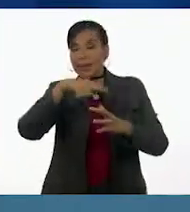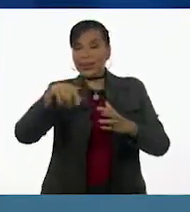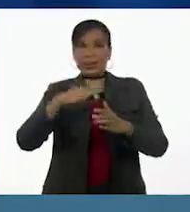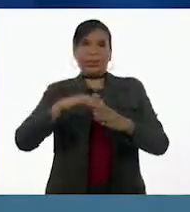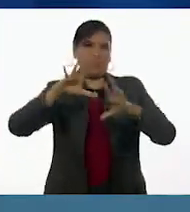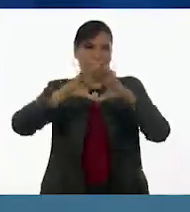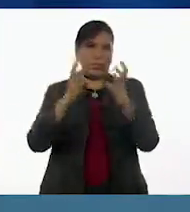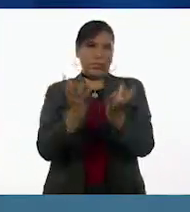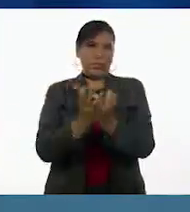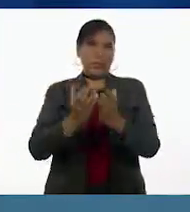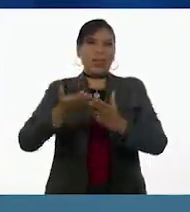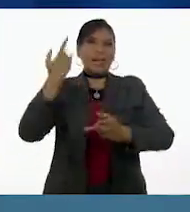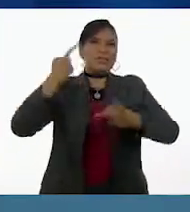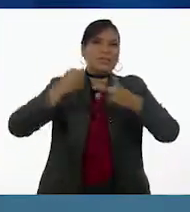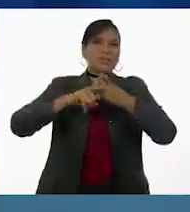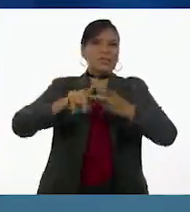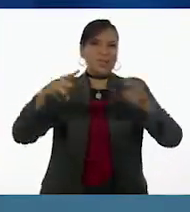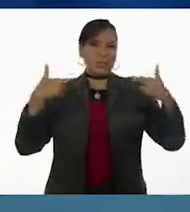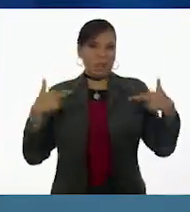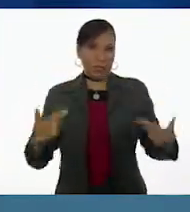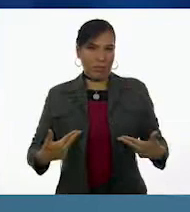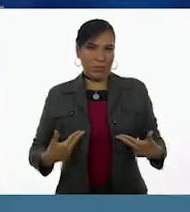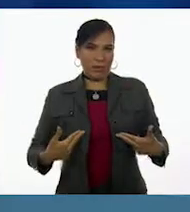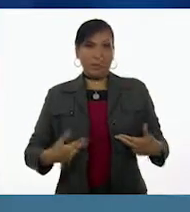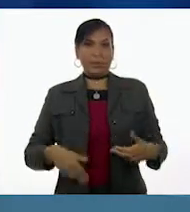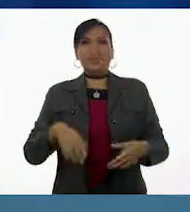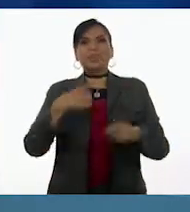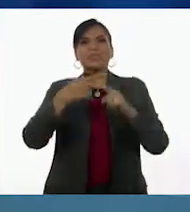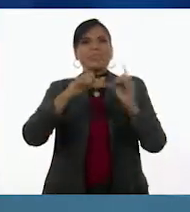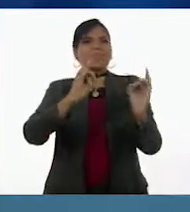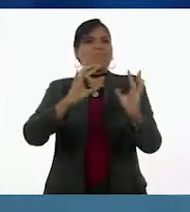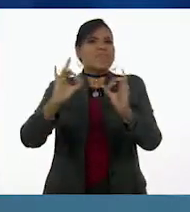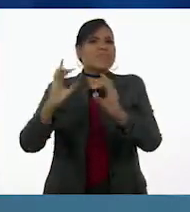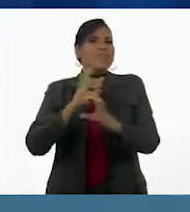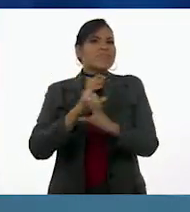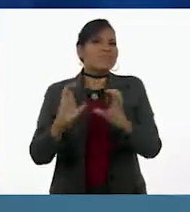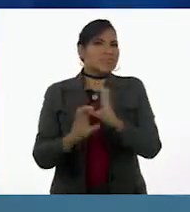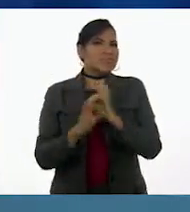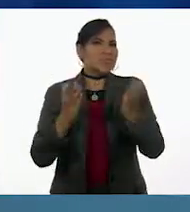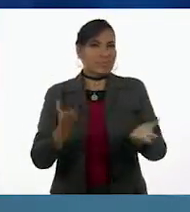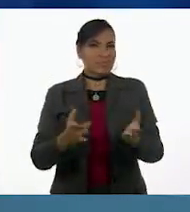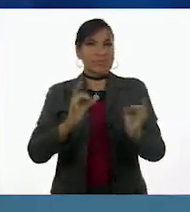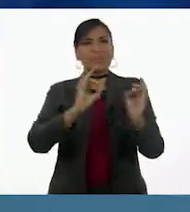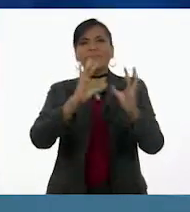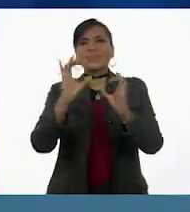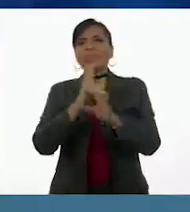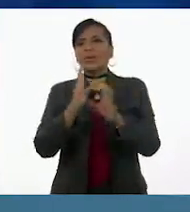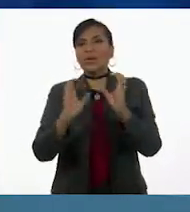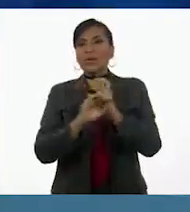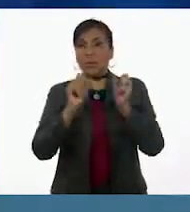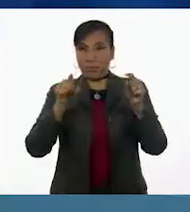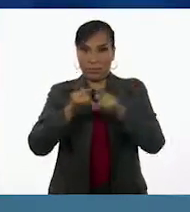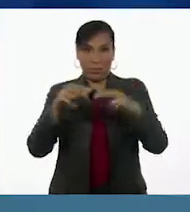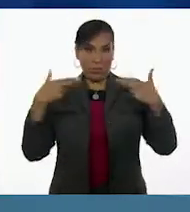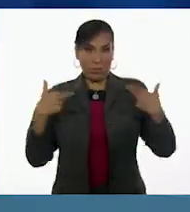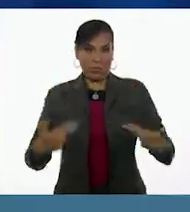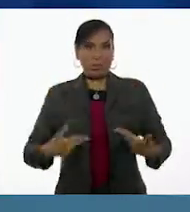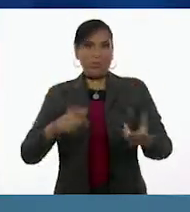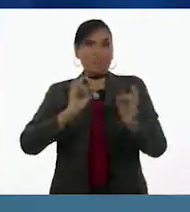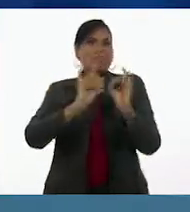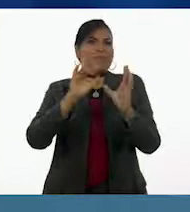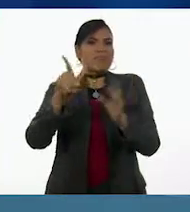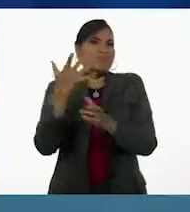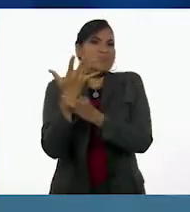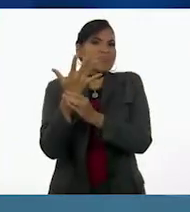dado en el planeta desde el inicio de la humanidad y han sido por diversos motivos. Son situaciones que el mismo ser humano provoca,